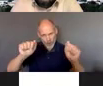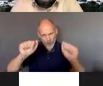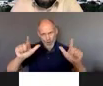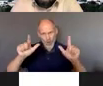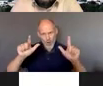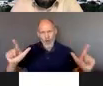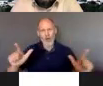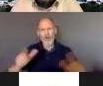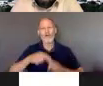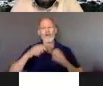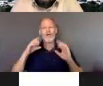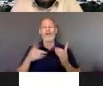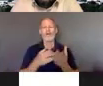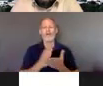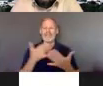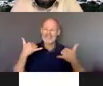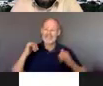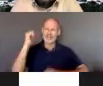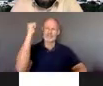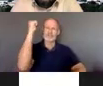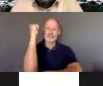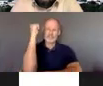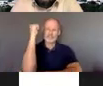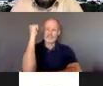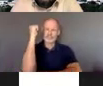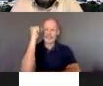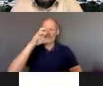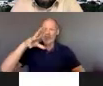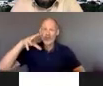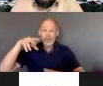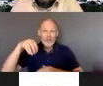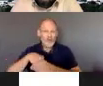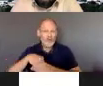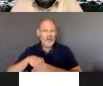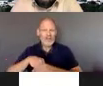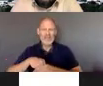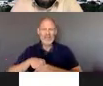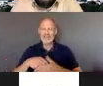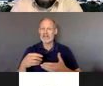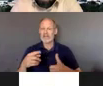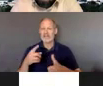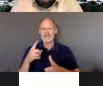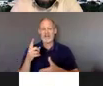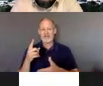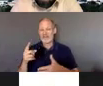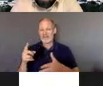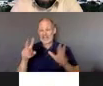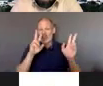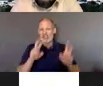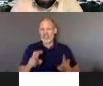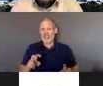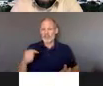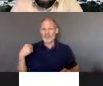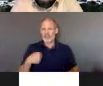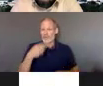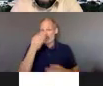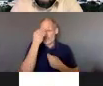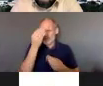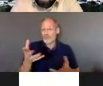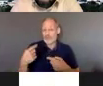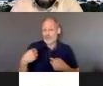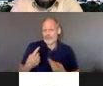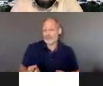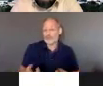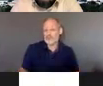educación remota y esto incluye muchos pasos que ya se han escuchado en educación especial así que si